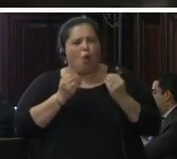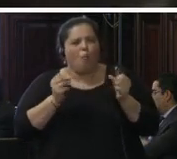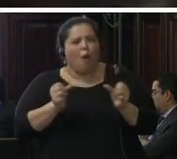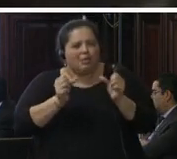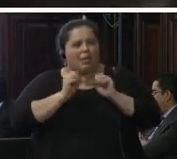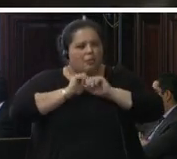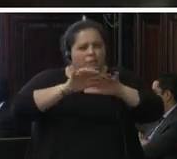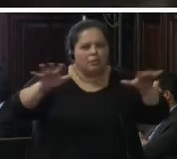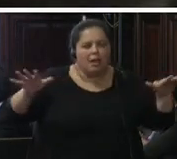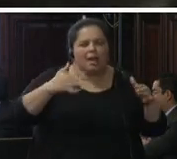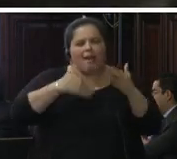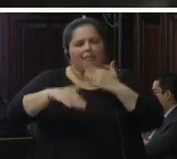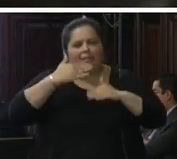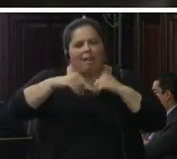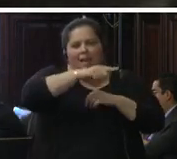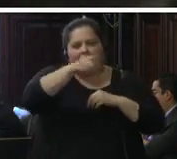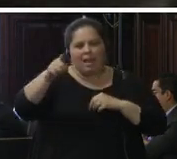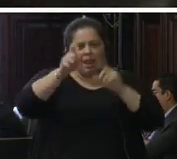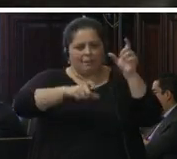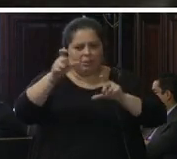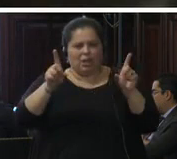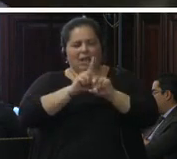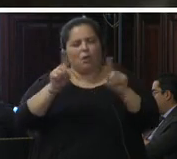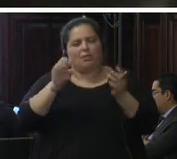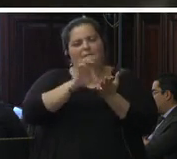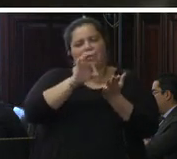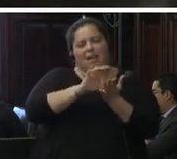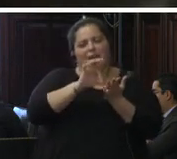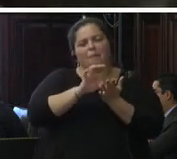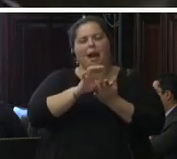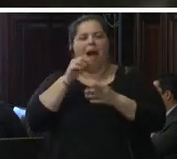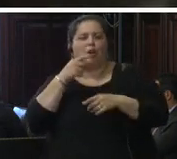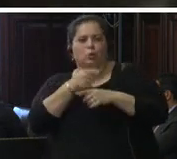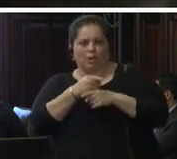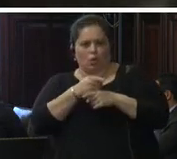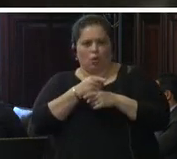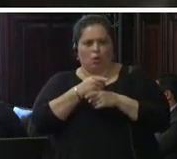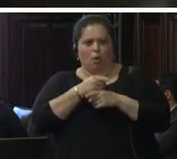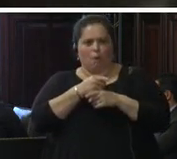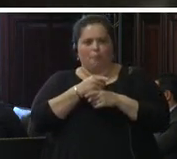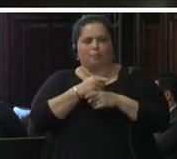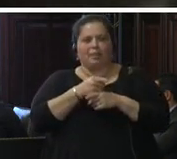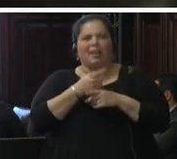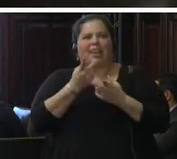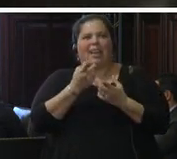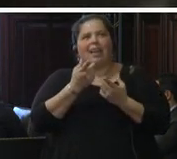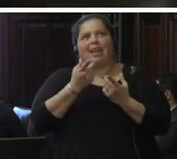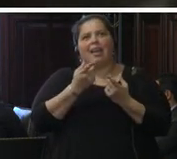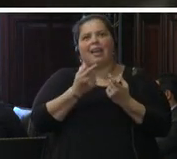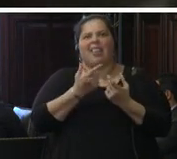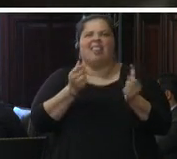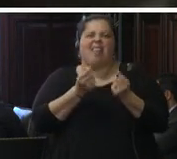gente que no es el sistema acusatorio que resulte en o que produzca o que facilite la